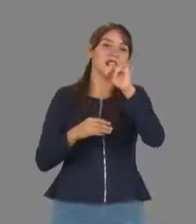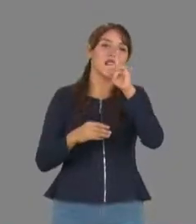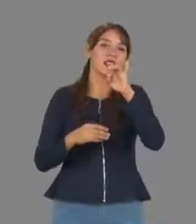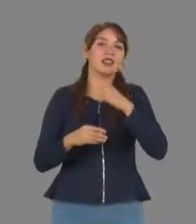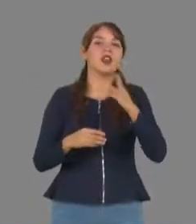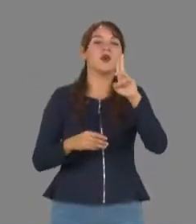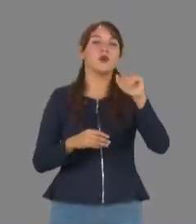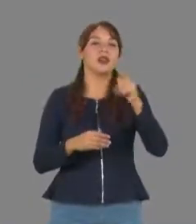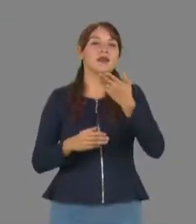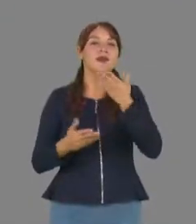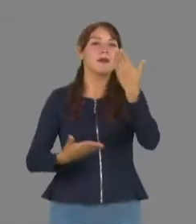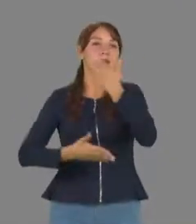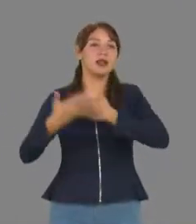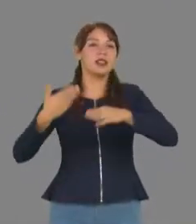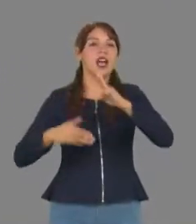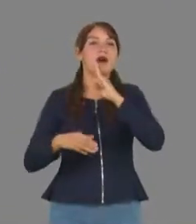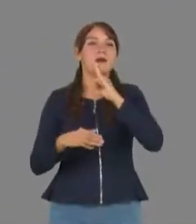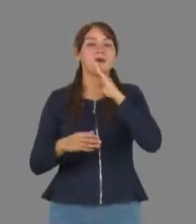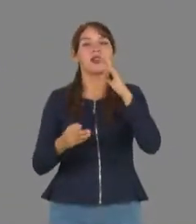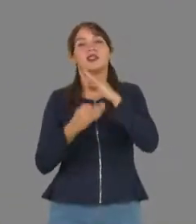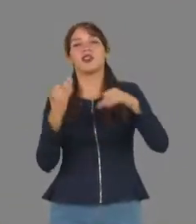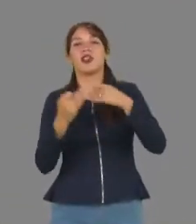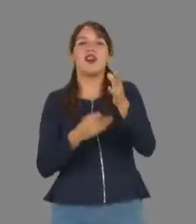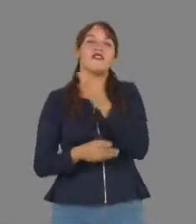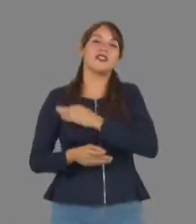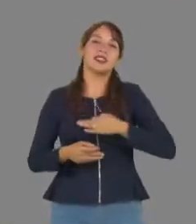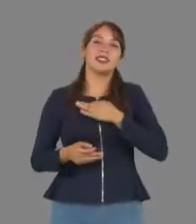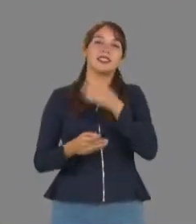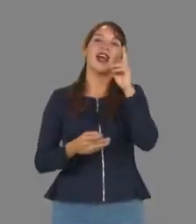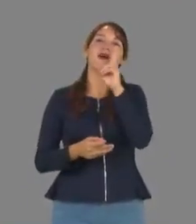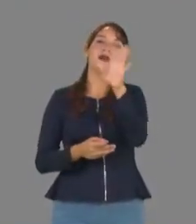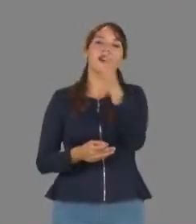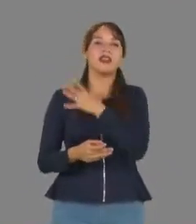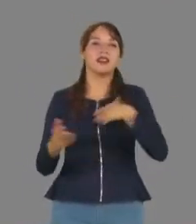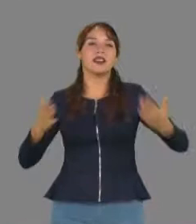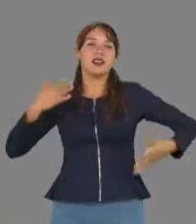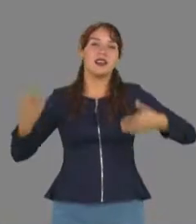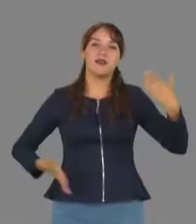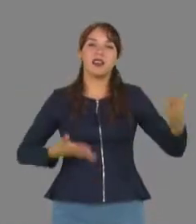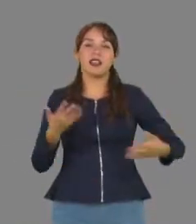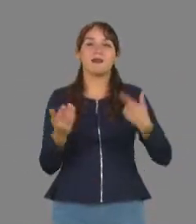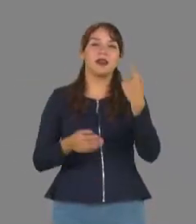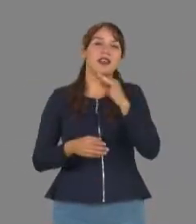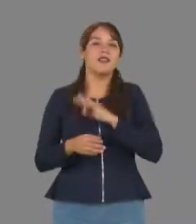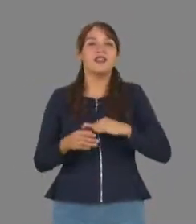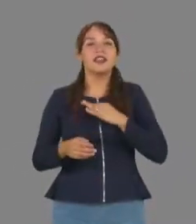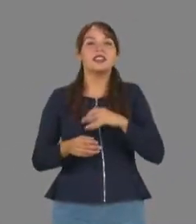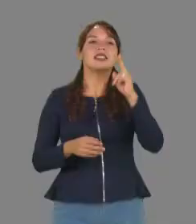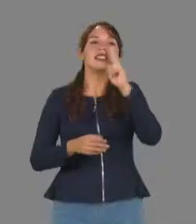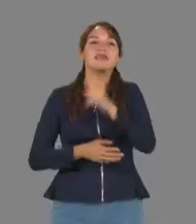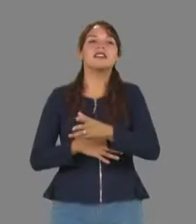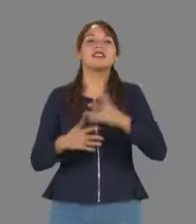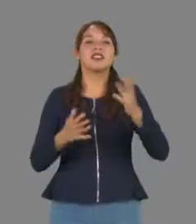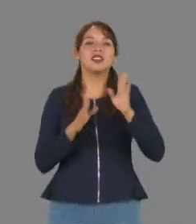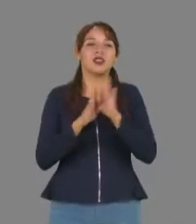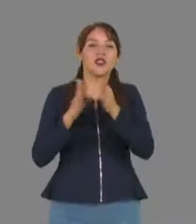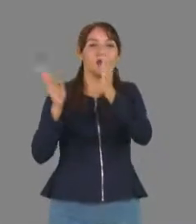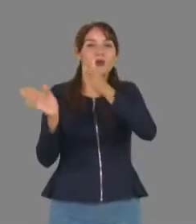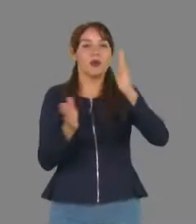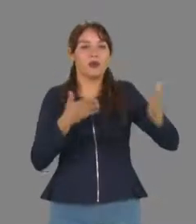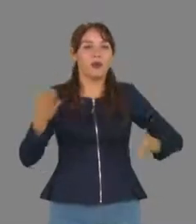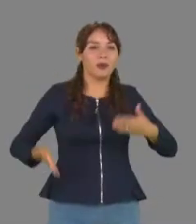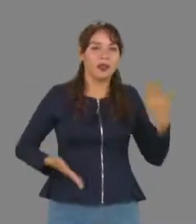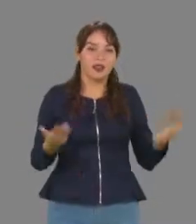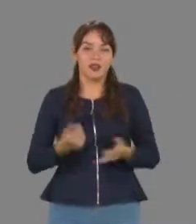bienvenida a las mamás homenajeadas que ansiosas esperaron la participación de sus hijos para comprobar su evolución física y psicomotriz en cada baile.